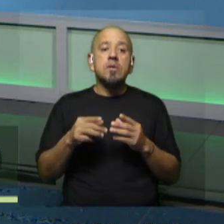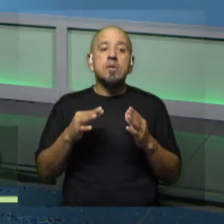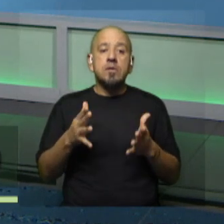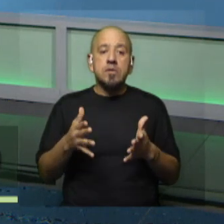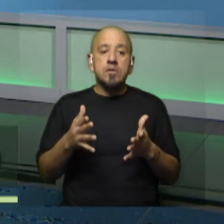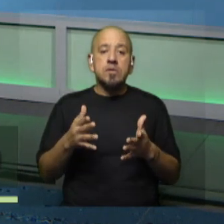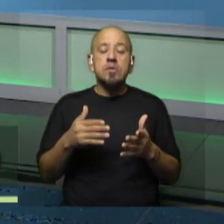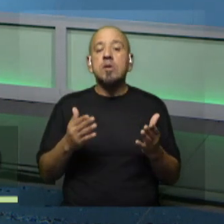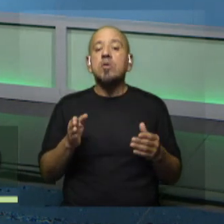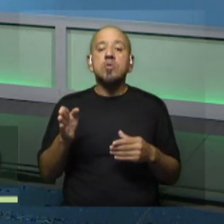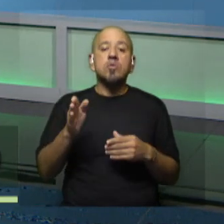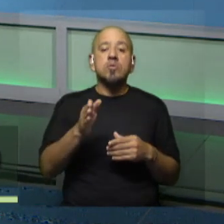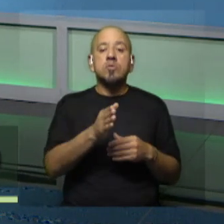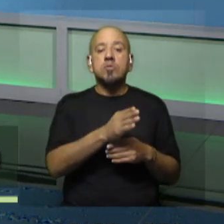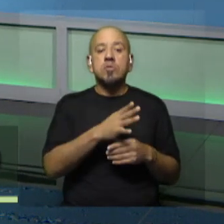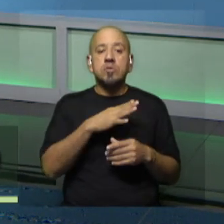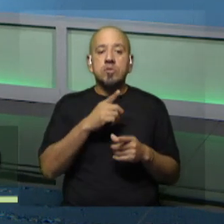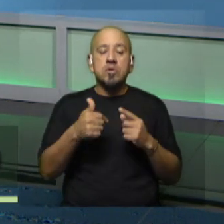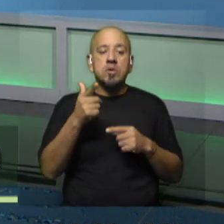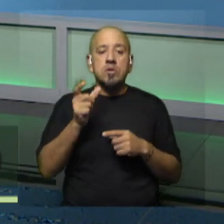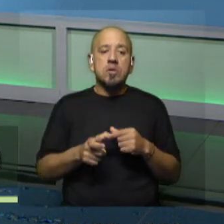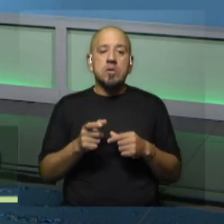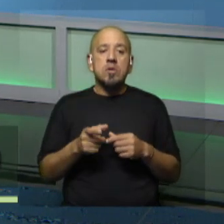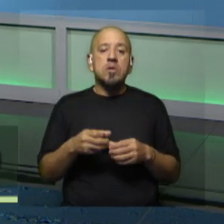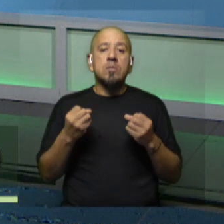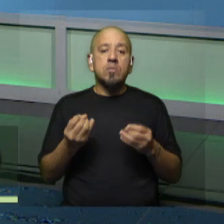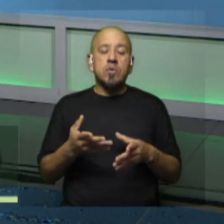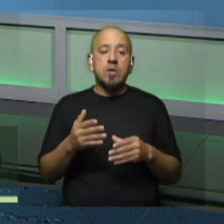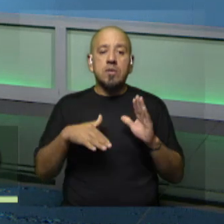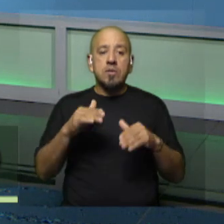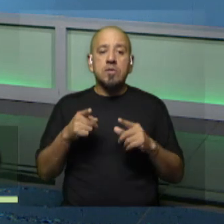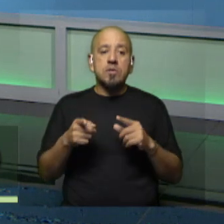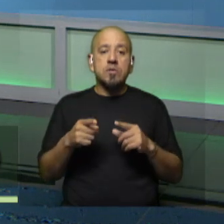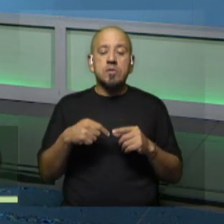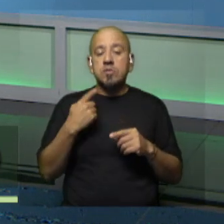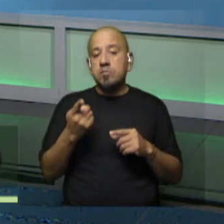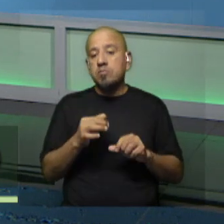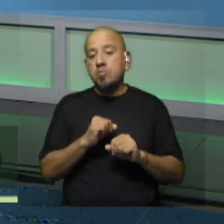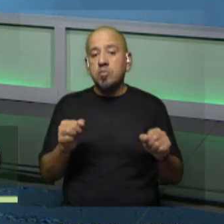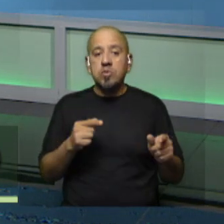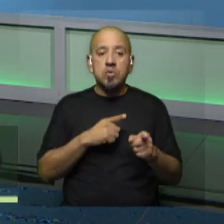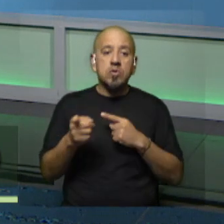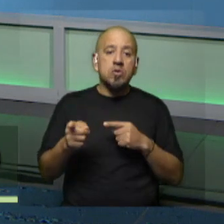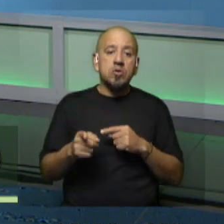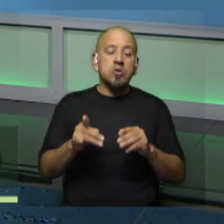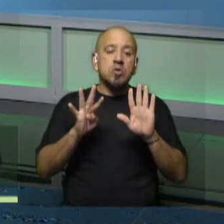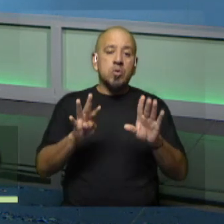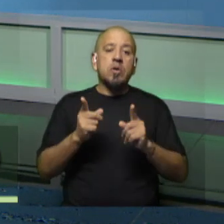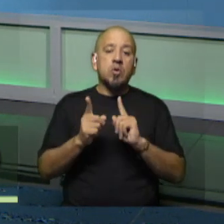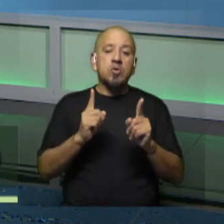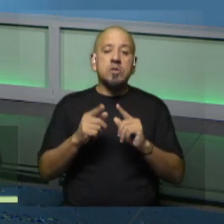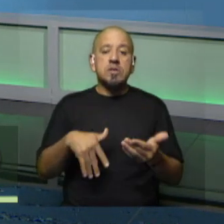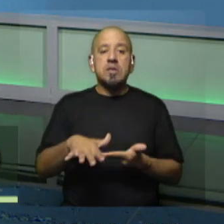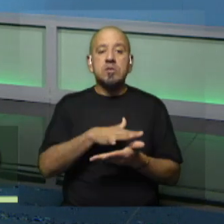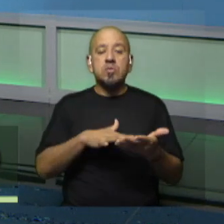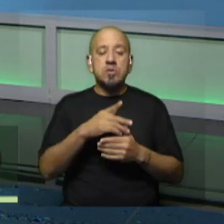vías y a qué lugares deben referir a esta persona, porque quizás no sea esta línea, sino directamente llamar al, por ejemplo, 911 si la situación